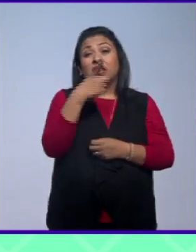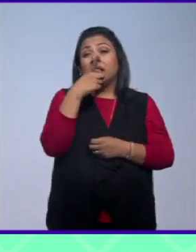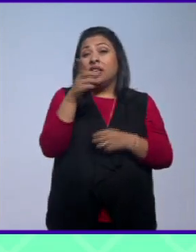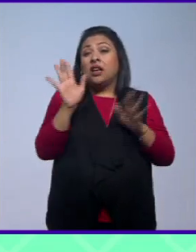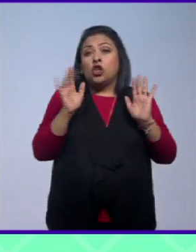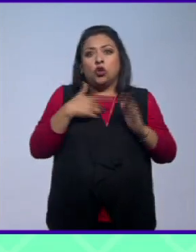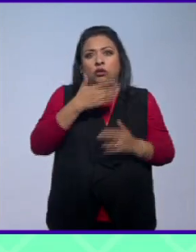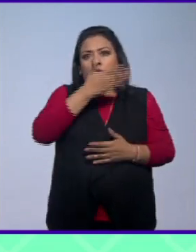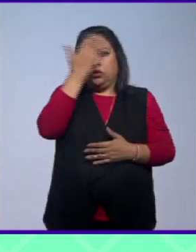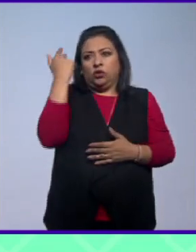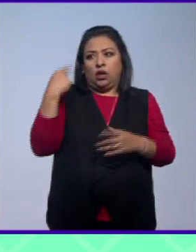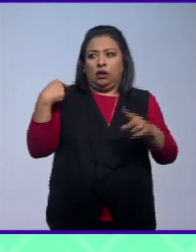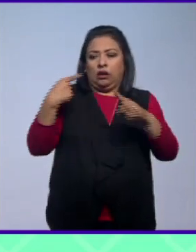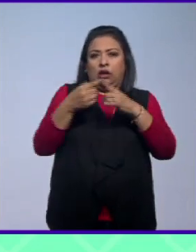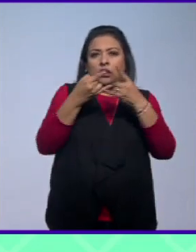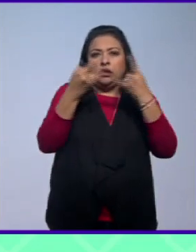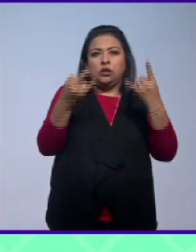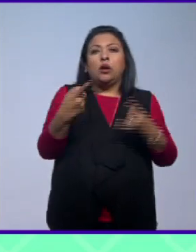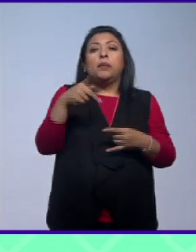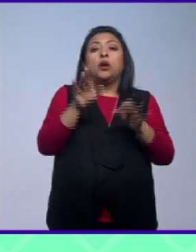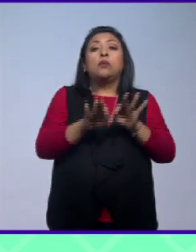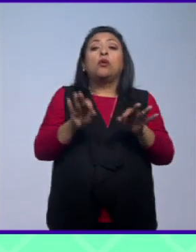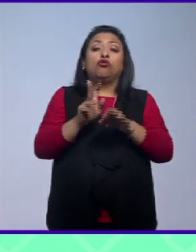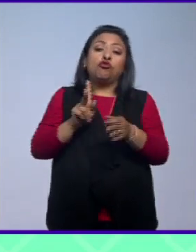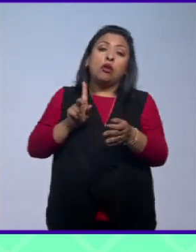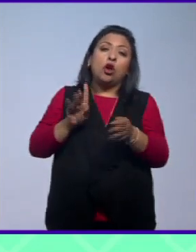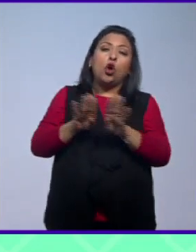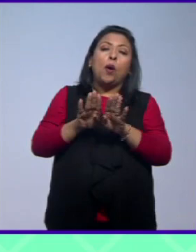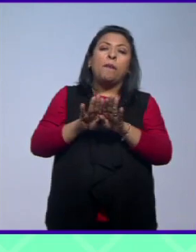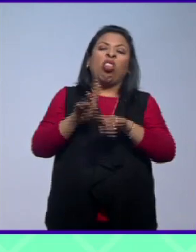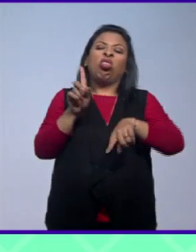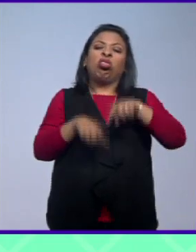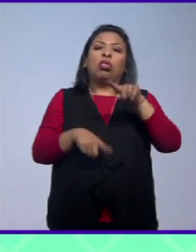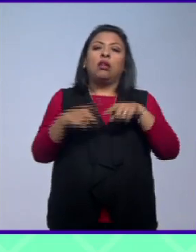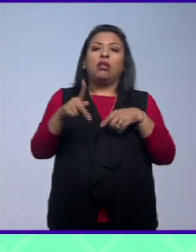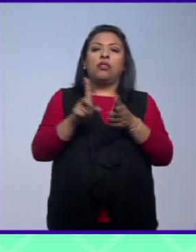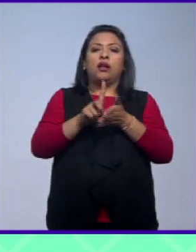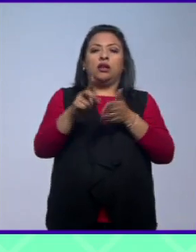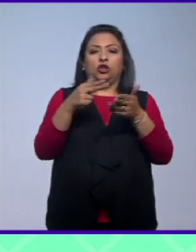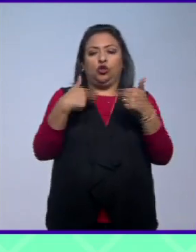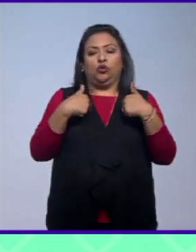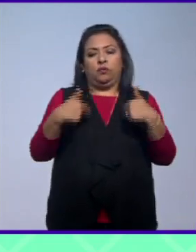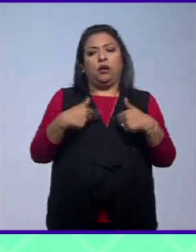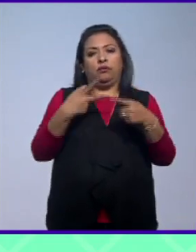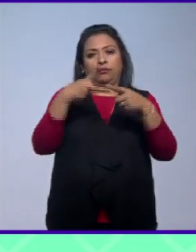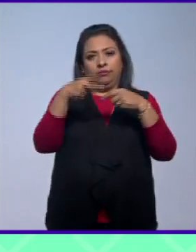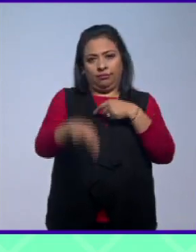ningún conocimiento histórico lo que no se vale es vulnerar los derechos humanos y de esto hablamos después de la pausa